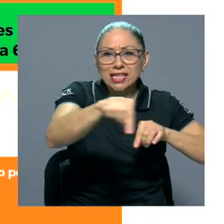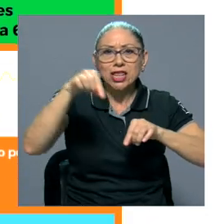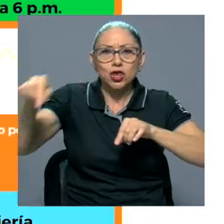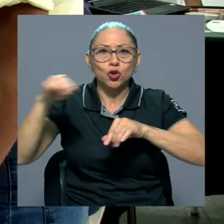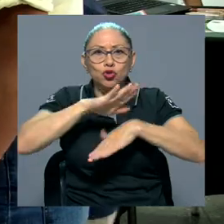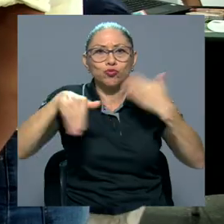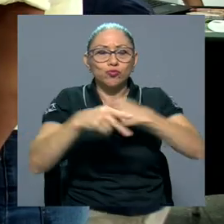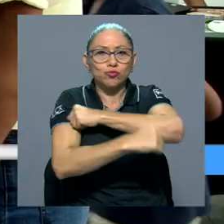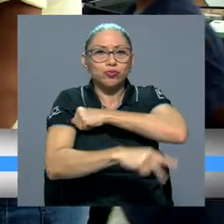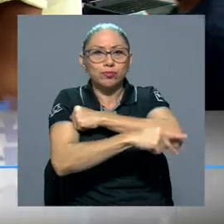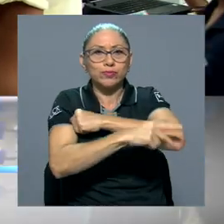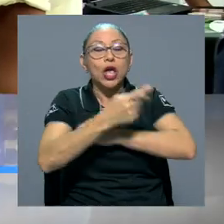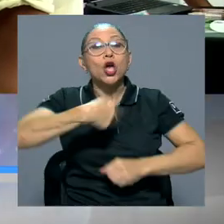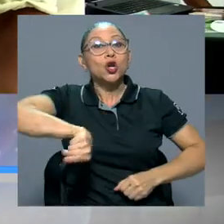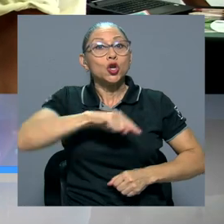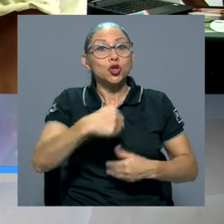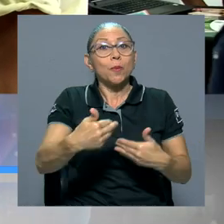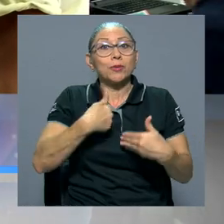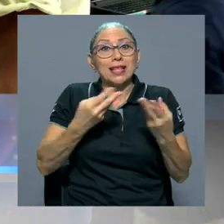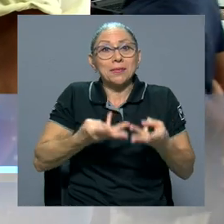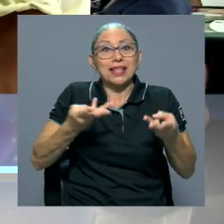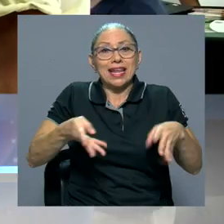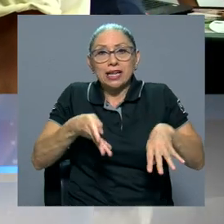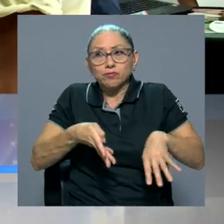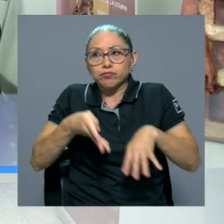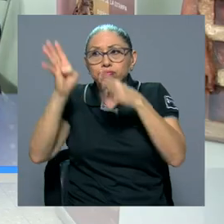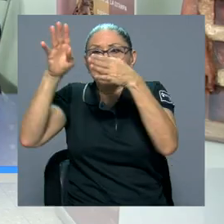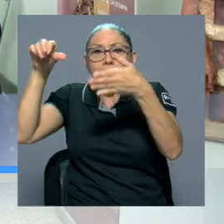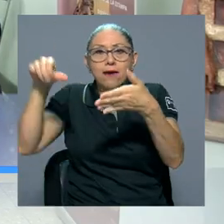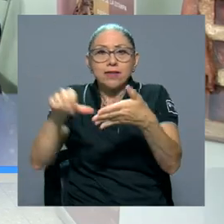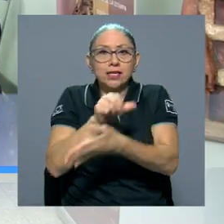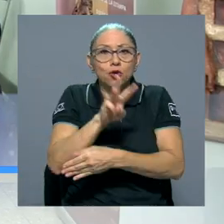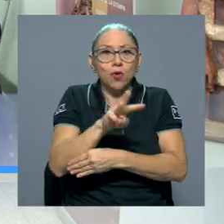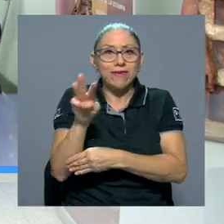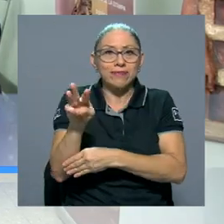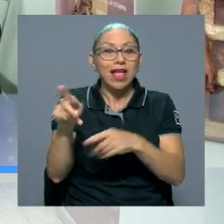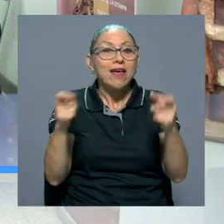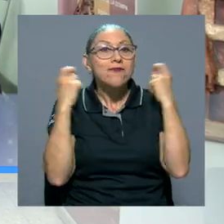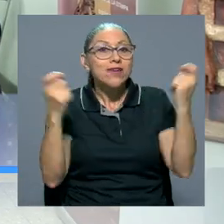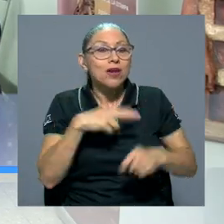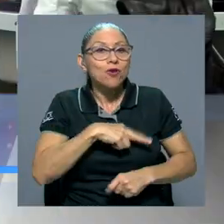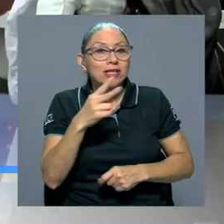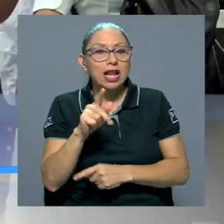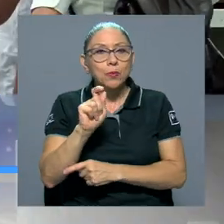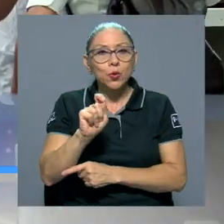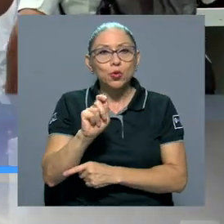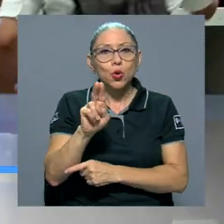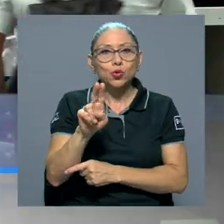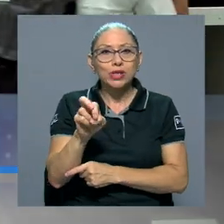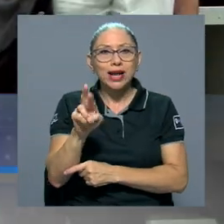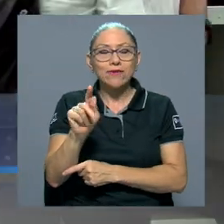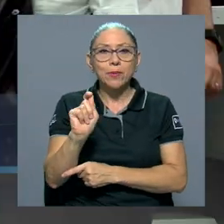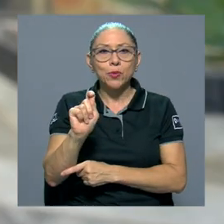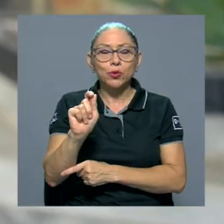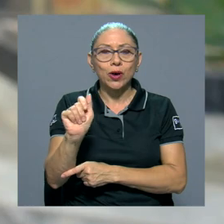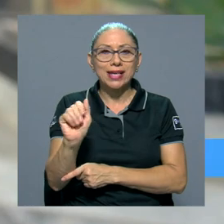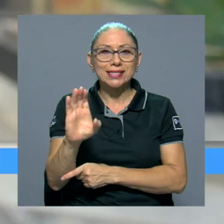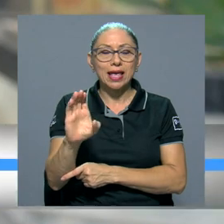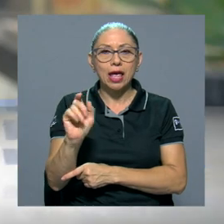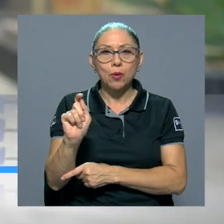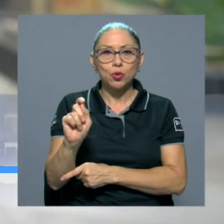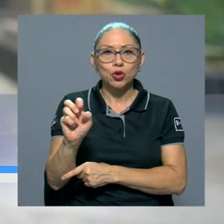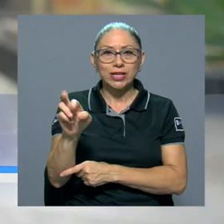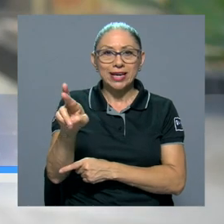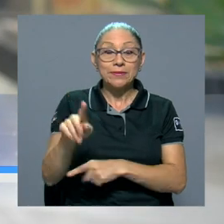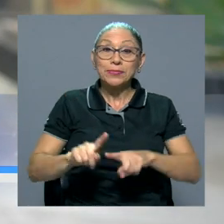tener un conjunto de materiales alojados en nuestro sitio web que es feriavocacional.ucr.ac.cr sin